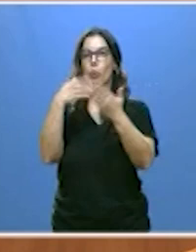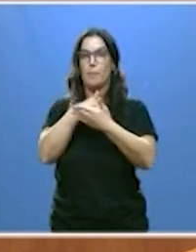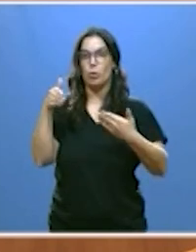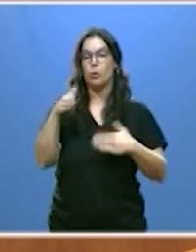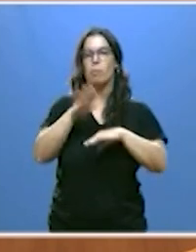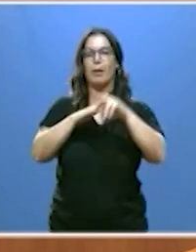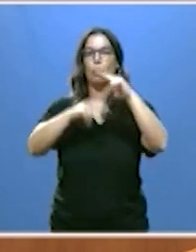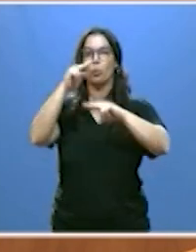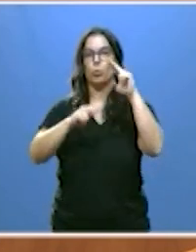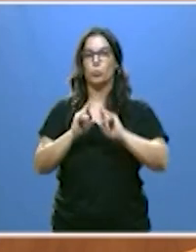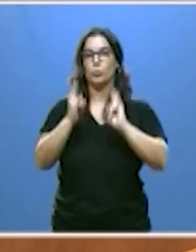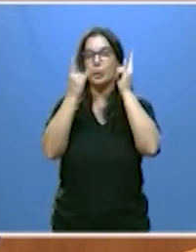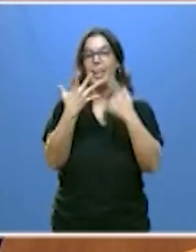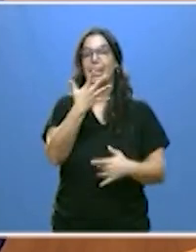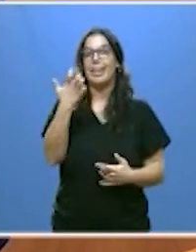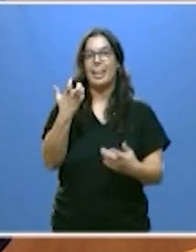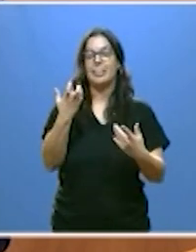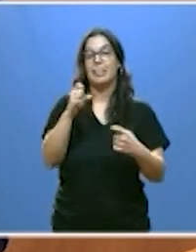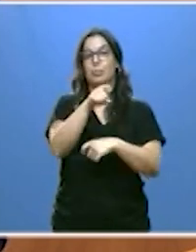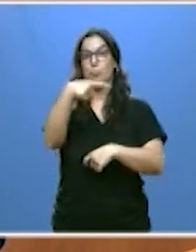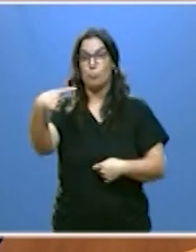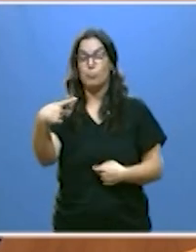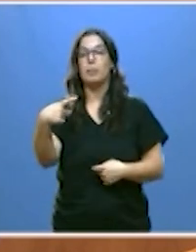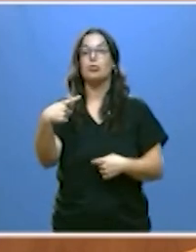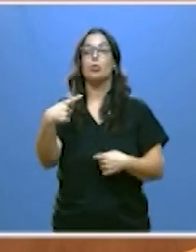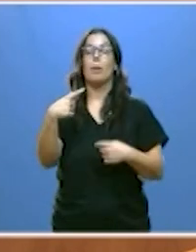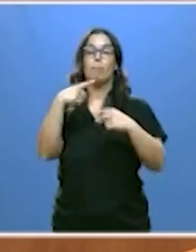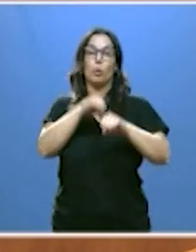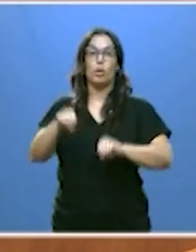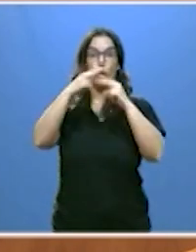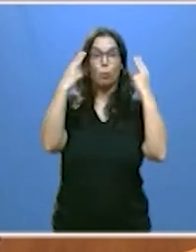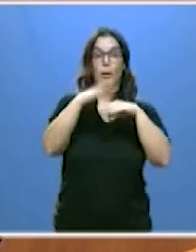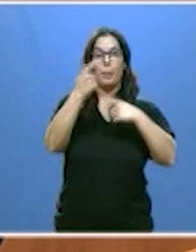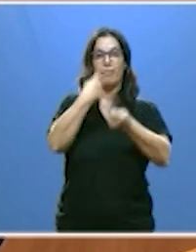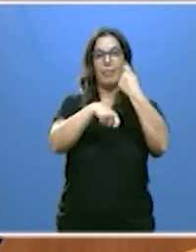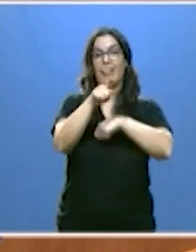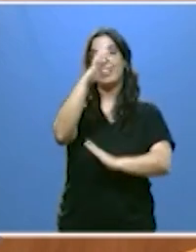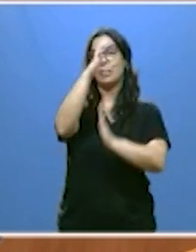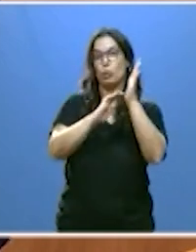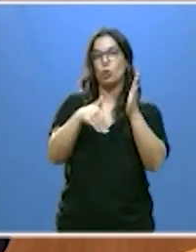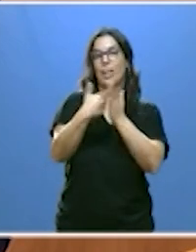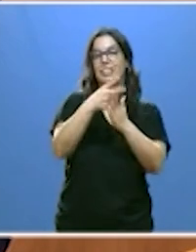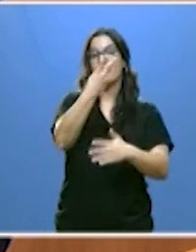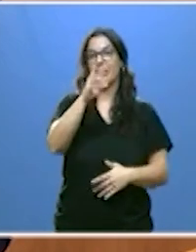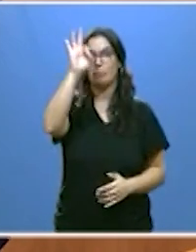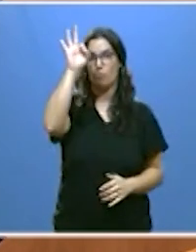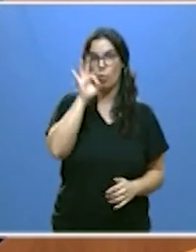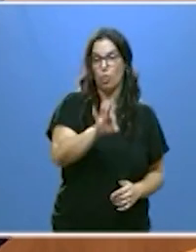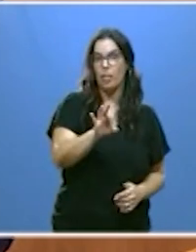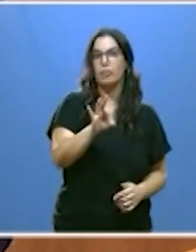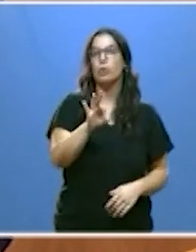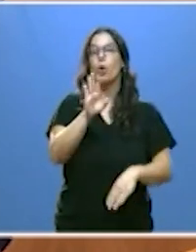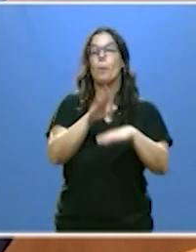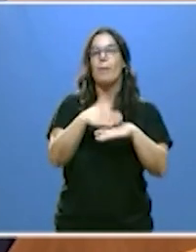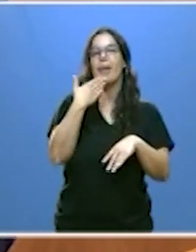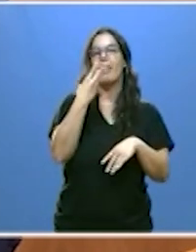para construir 500 viviendas de protección pública para su venta con descuentos de hasta un 20% para